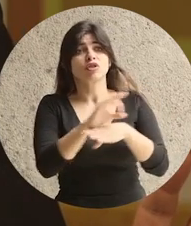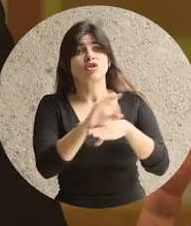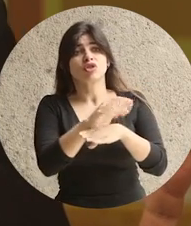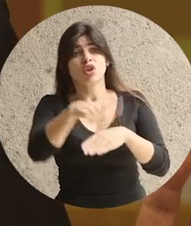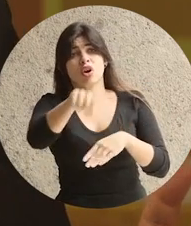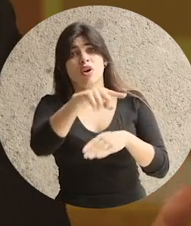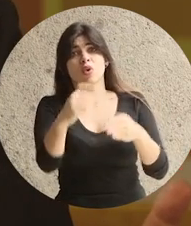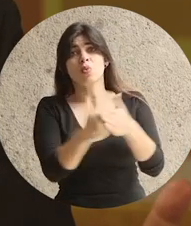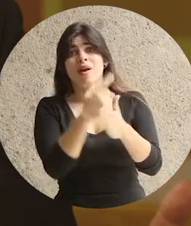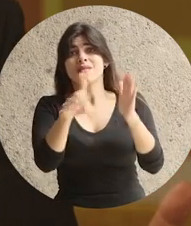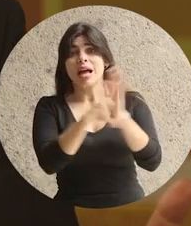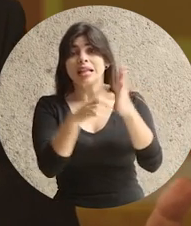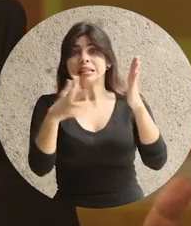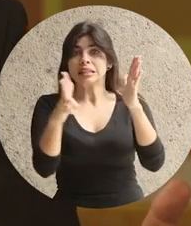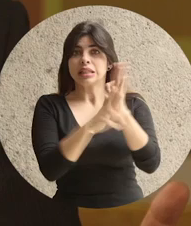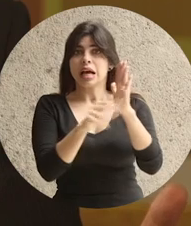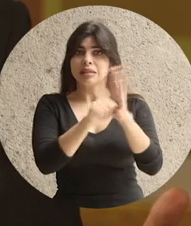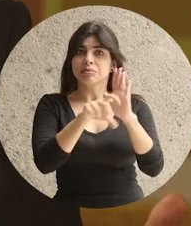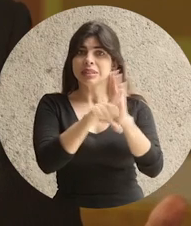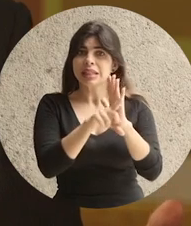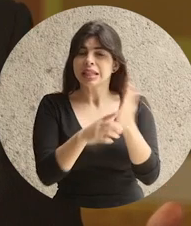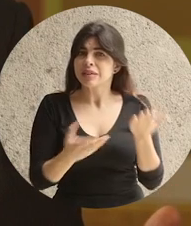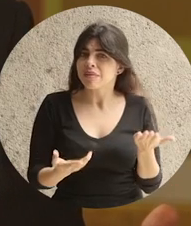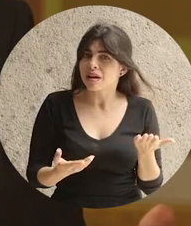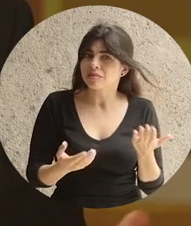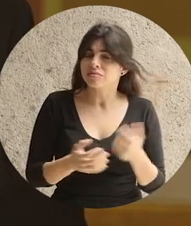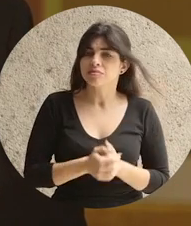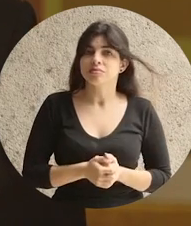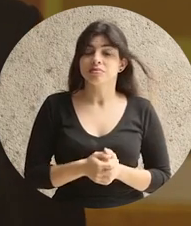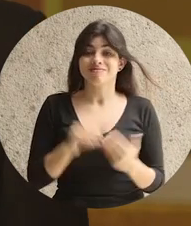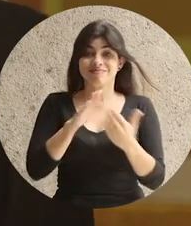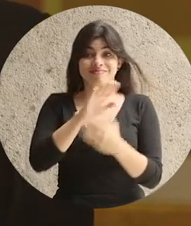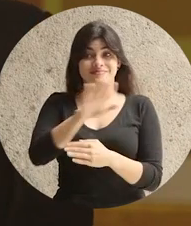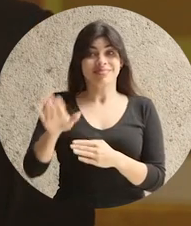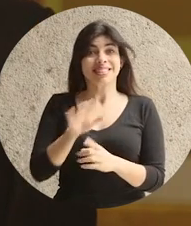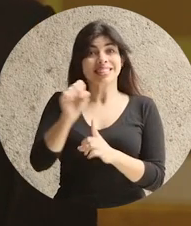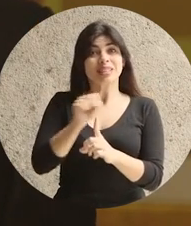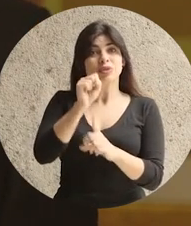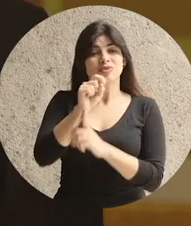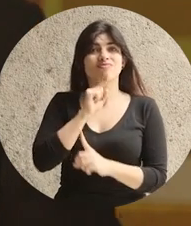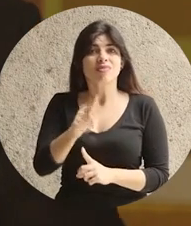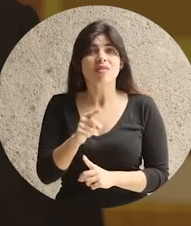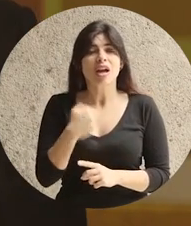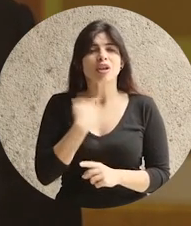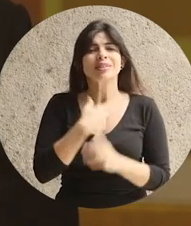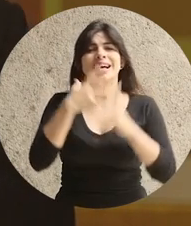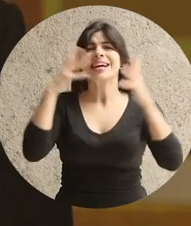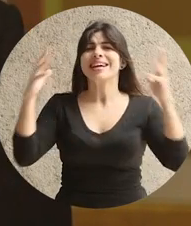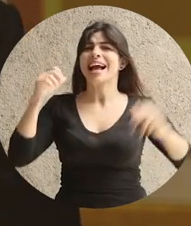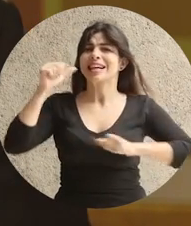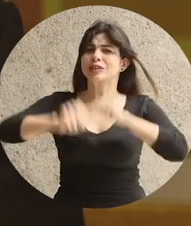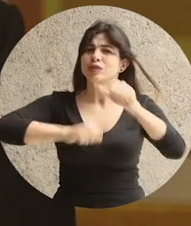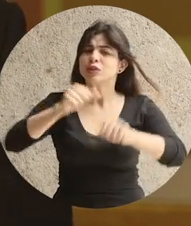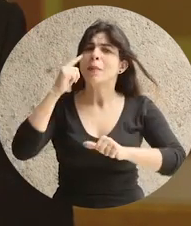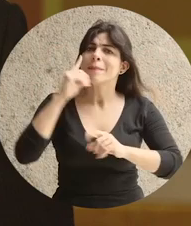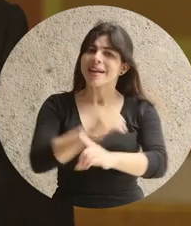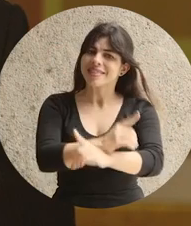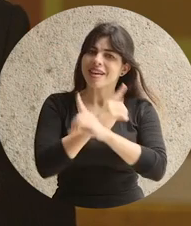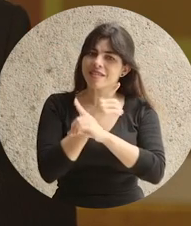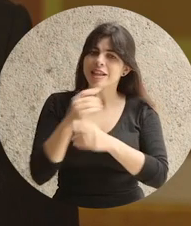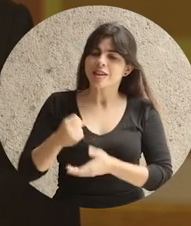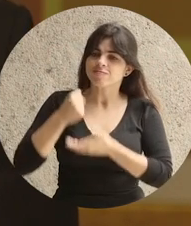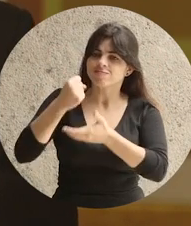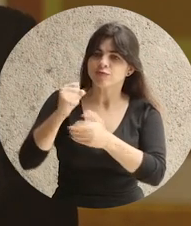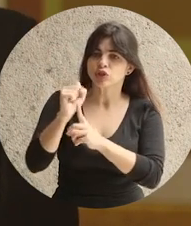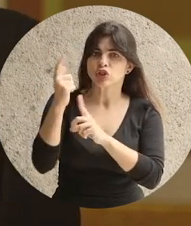funcionamiento las nuevas leyes aprobadas por la Asamblea Legislativa? Ante esta realidad, hacemos un enorme esfuerzo para defender la inversión